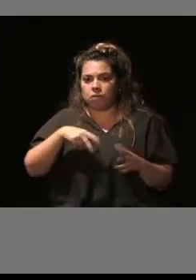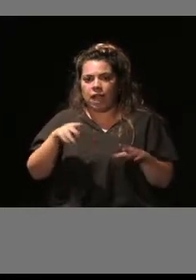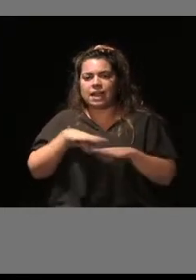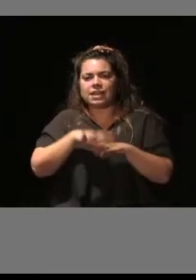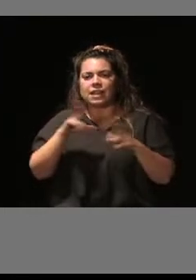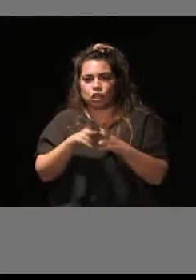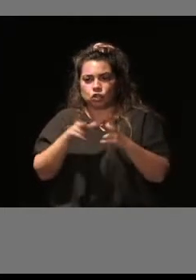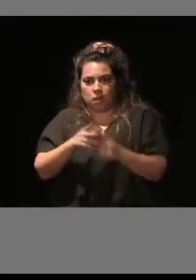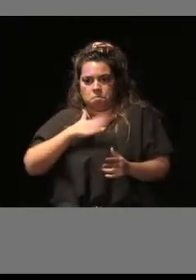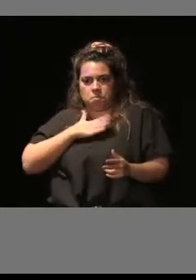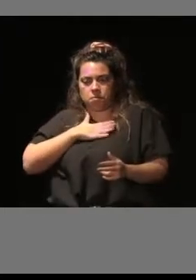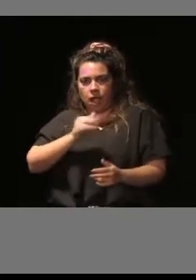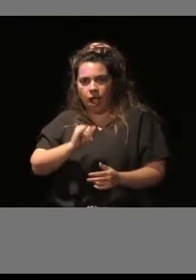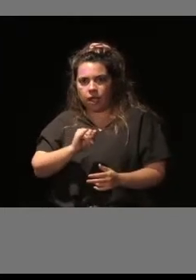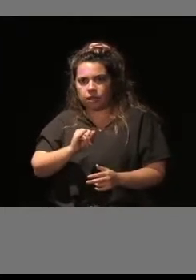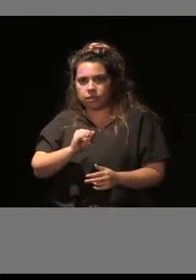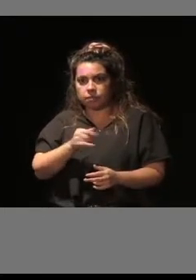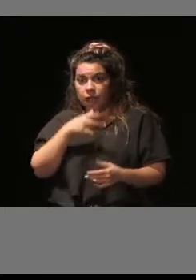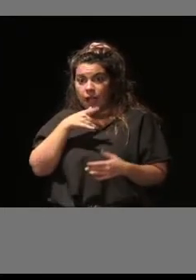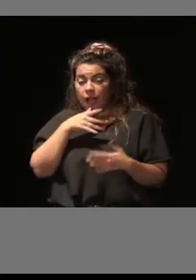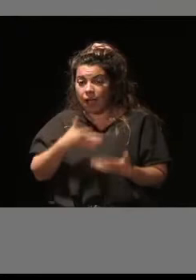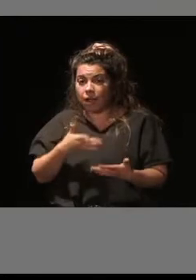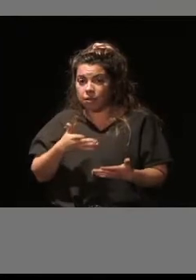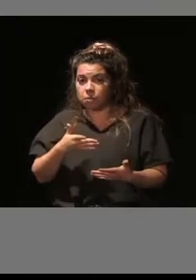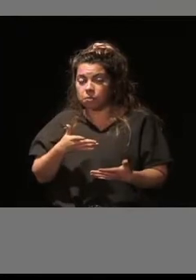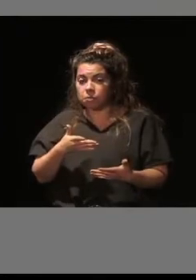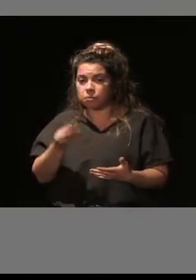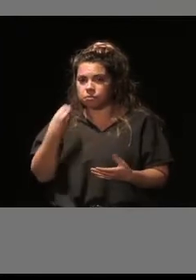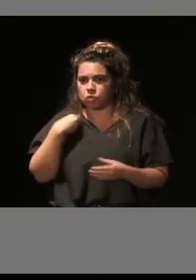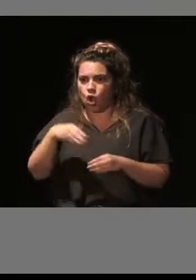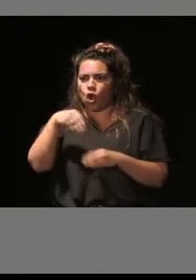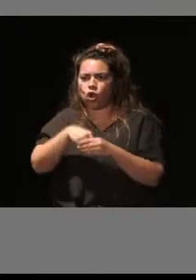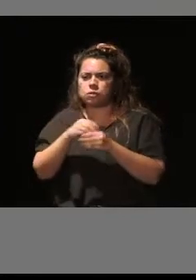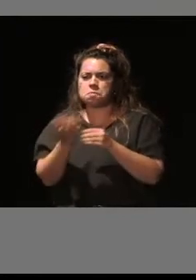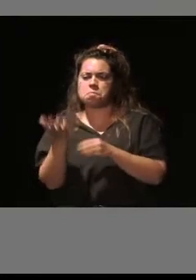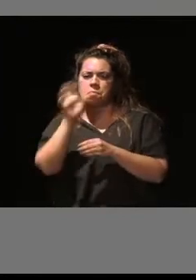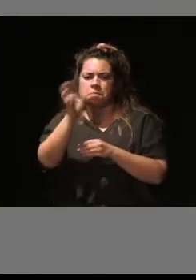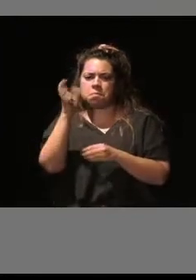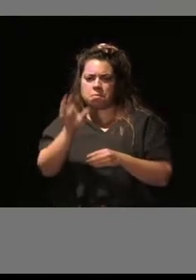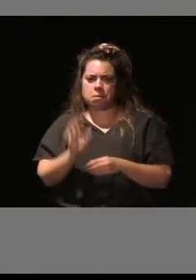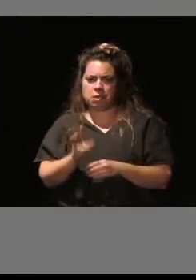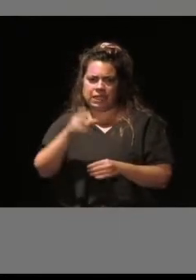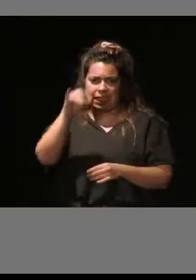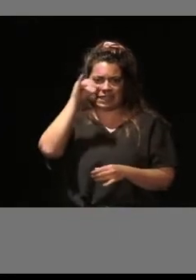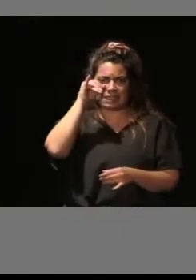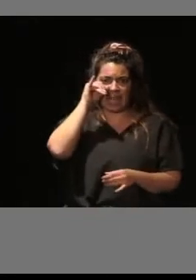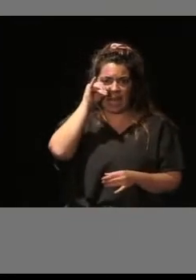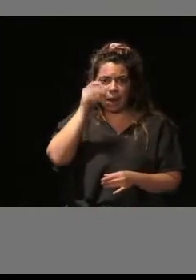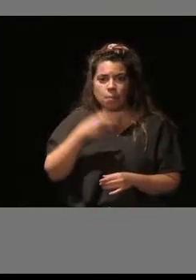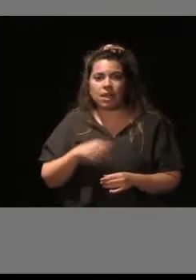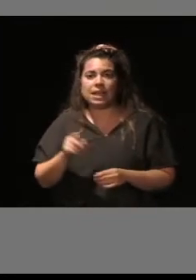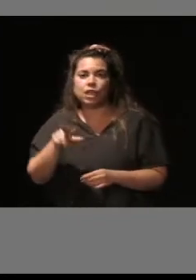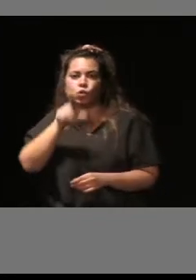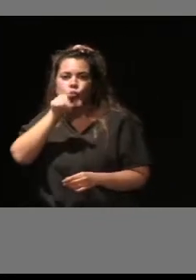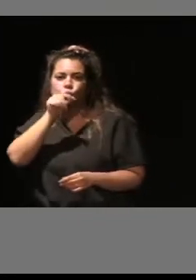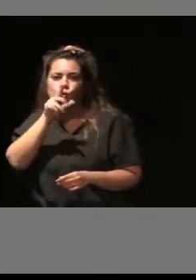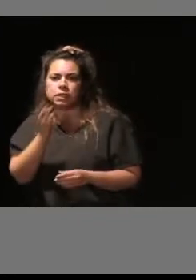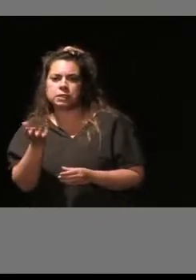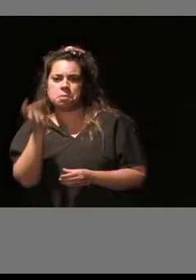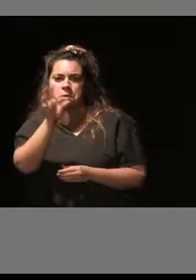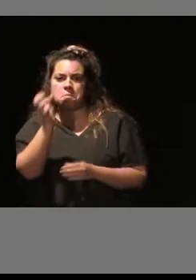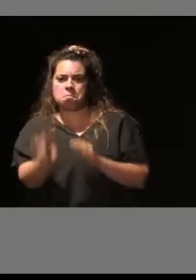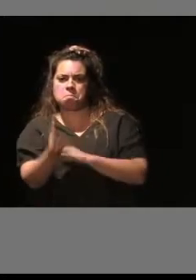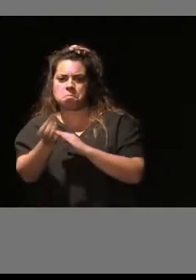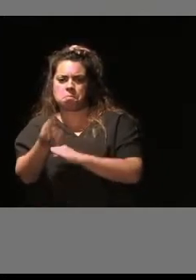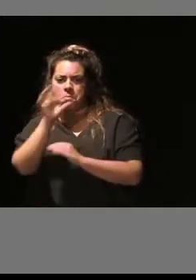propias. Actualmente colgamos contenidos en Instagram y en Twitter y